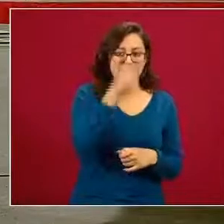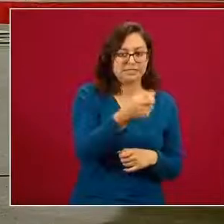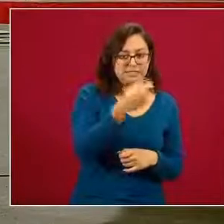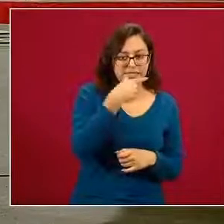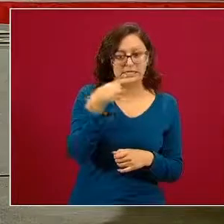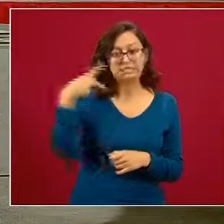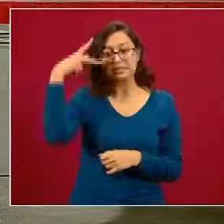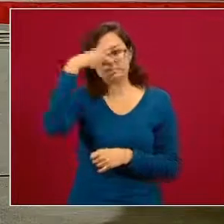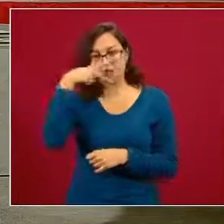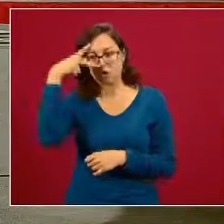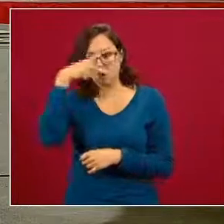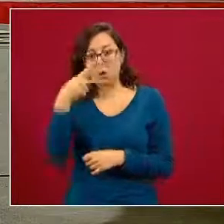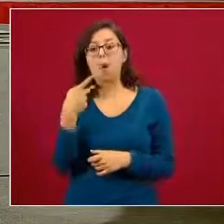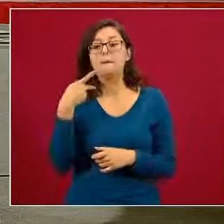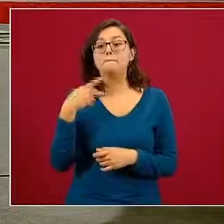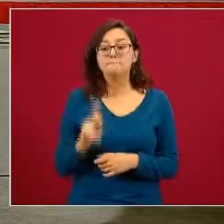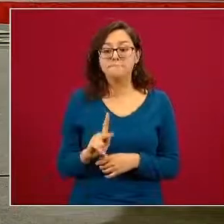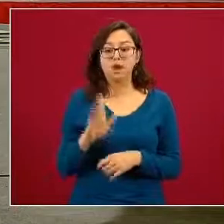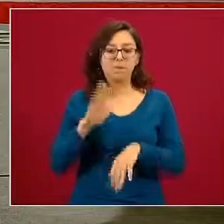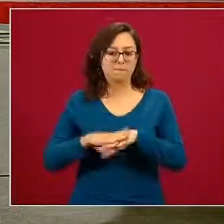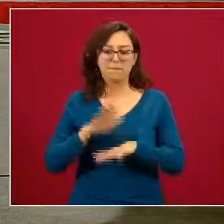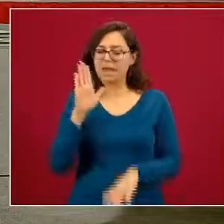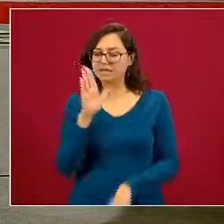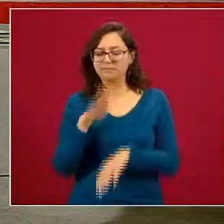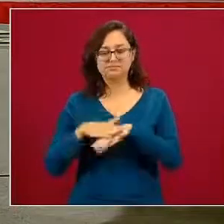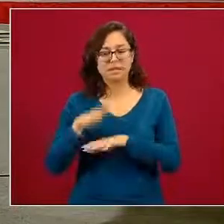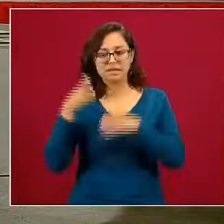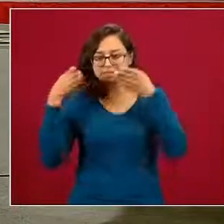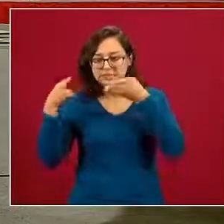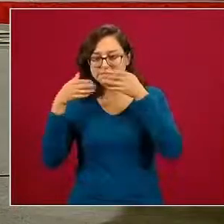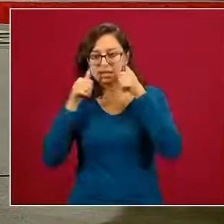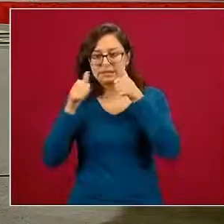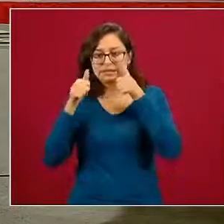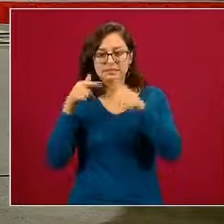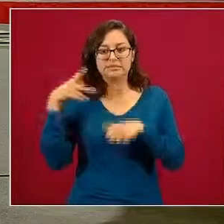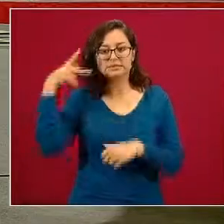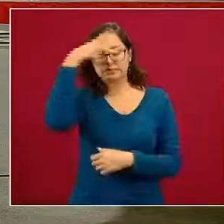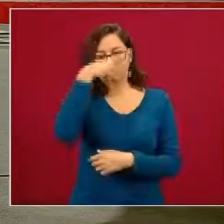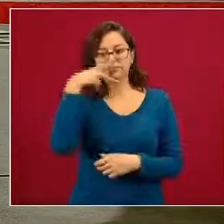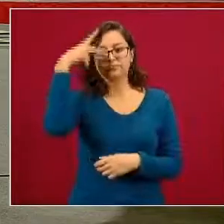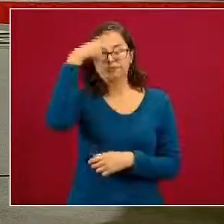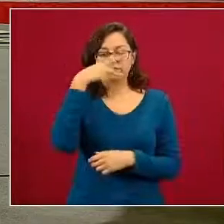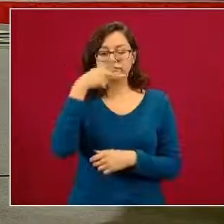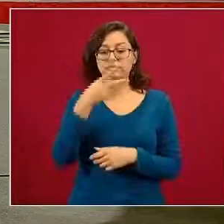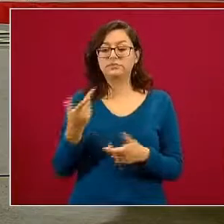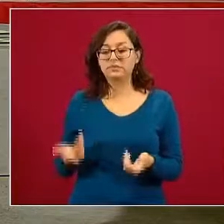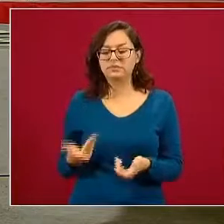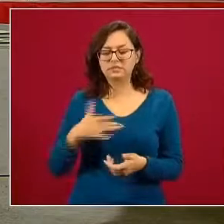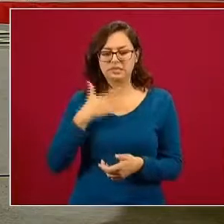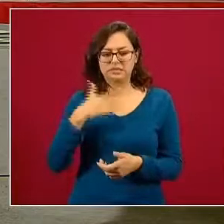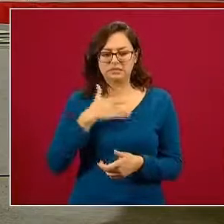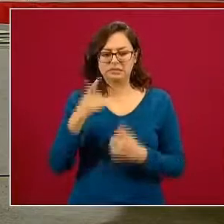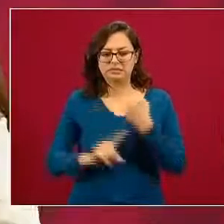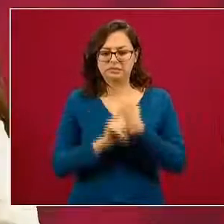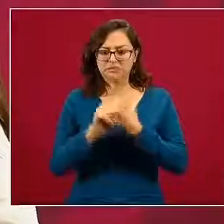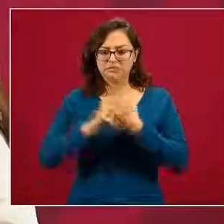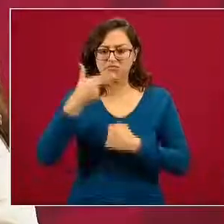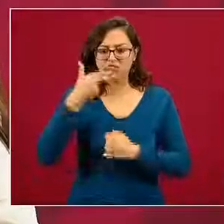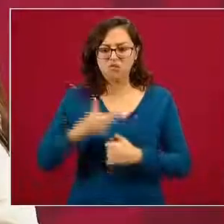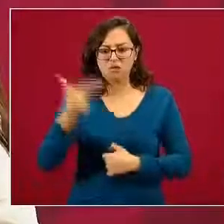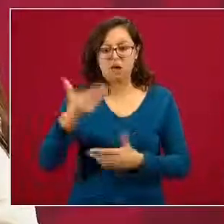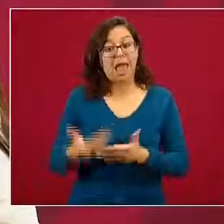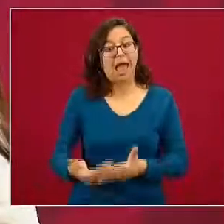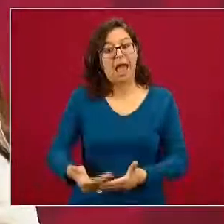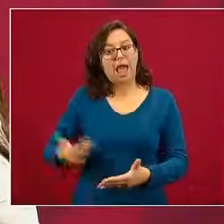pero mucho tiene que ver con el seguimiento a nivel psicológico y trabajar antes de que haya estas problemáticas con